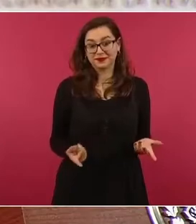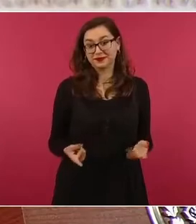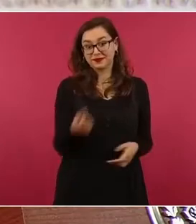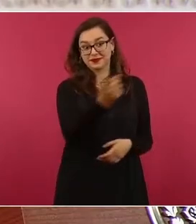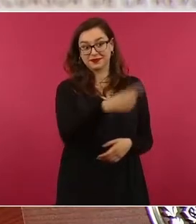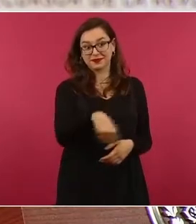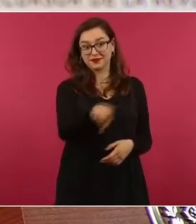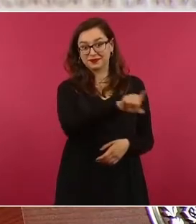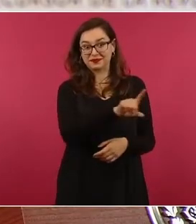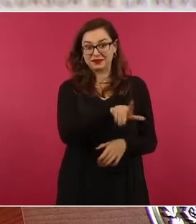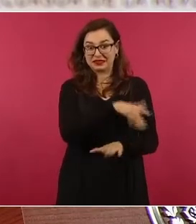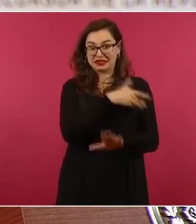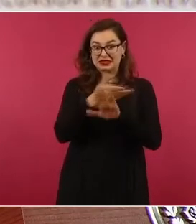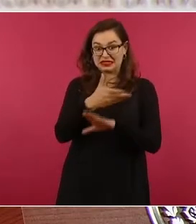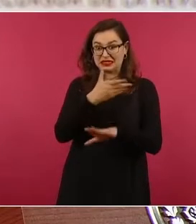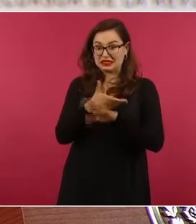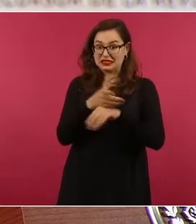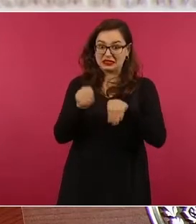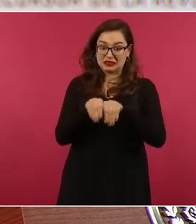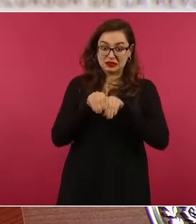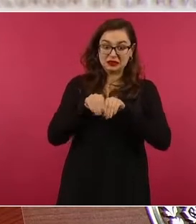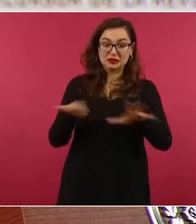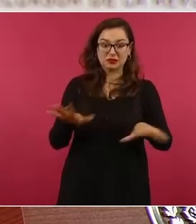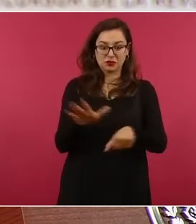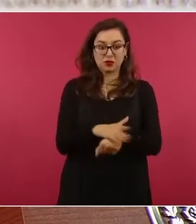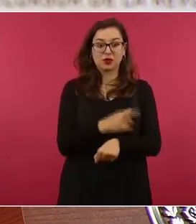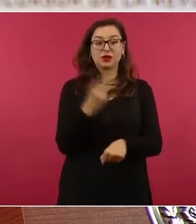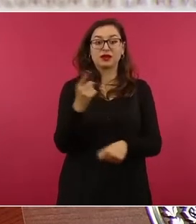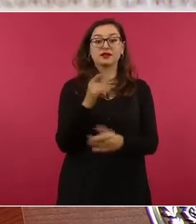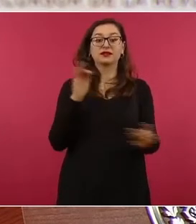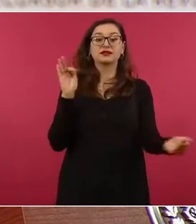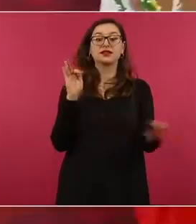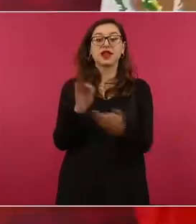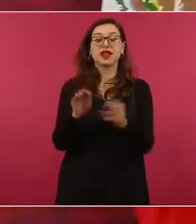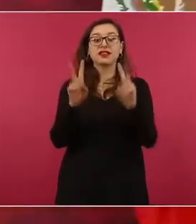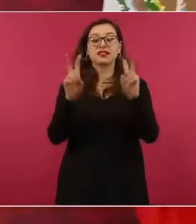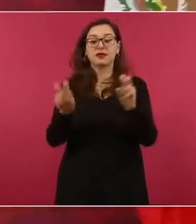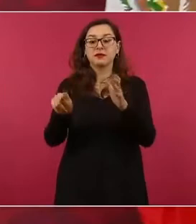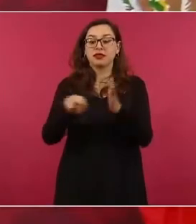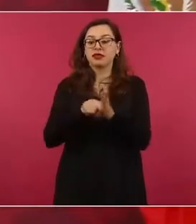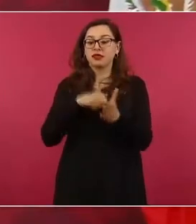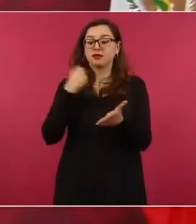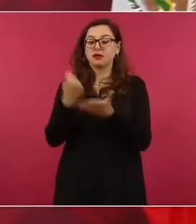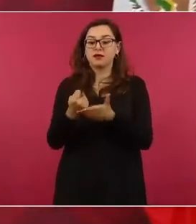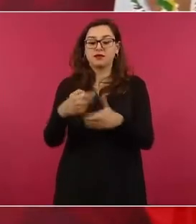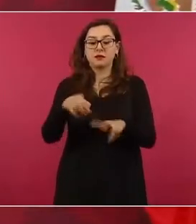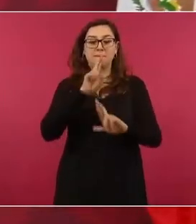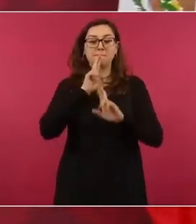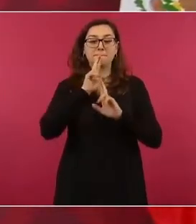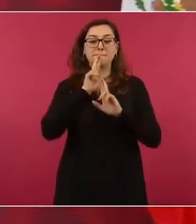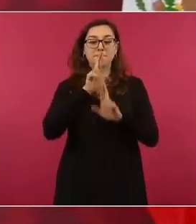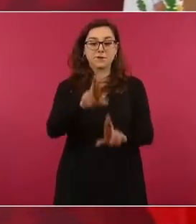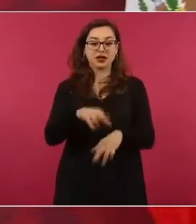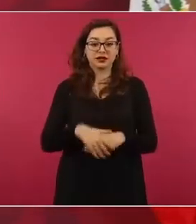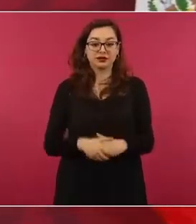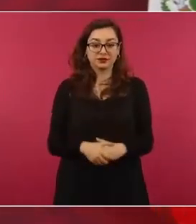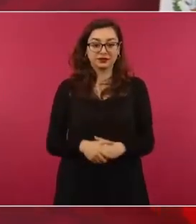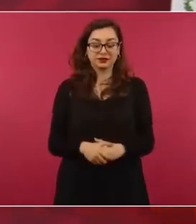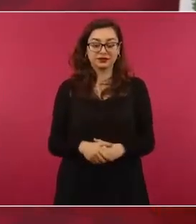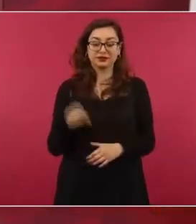Tamaulipas. Y como ganó